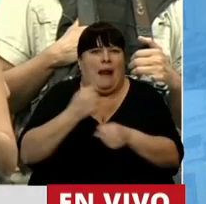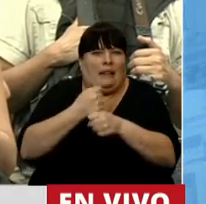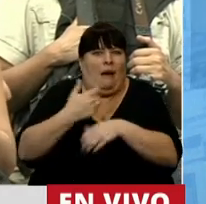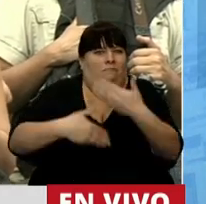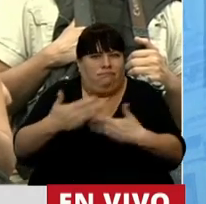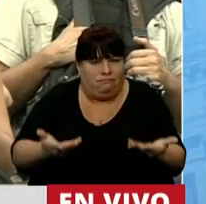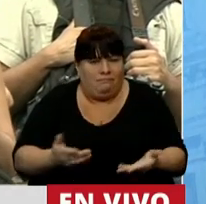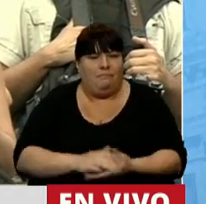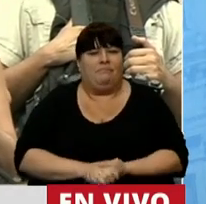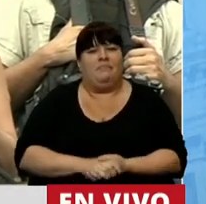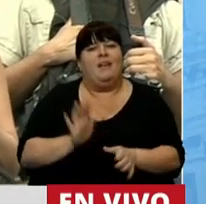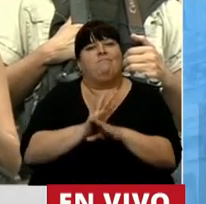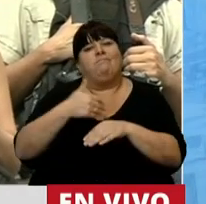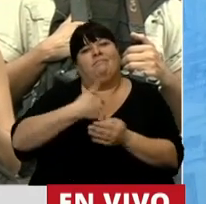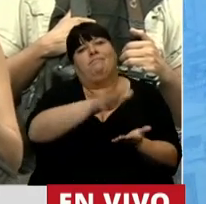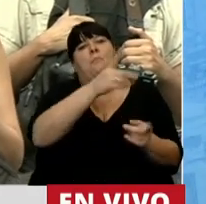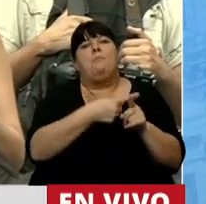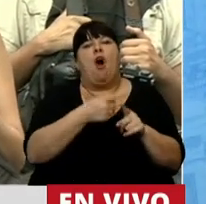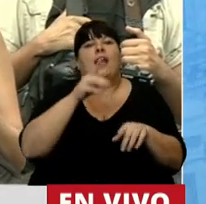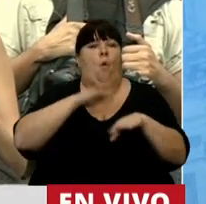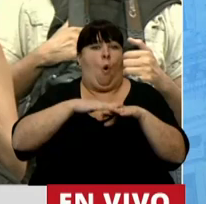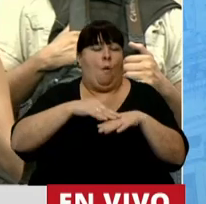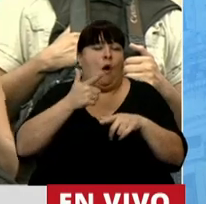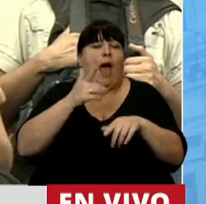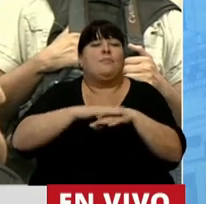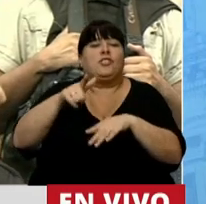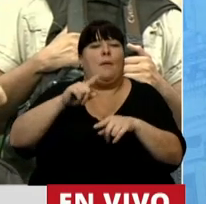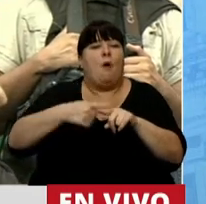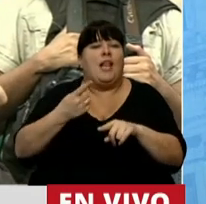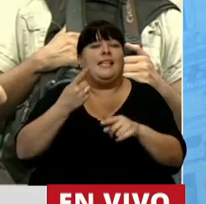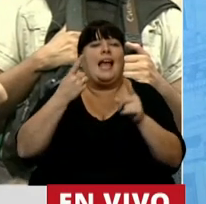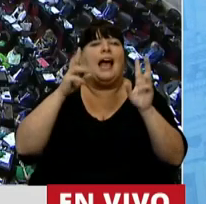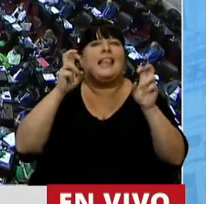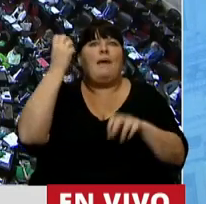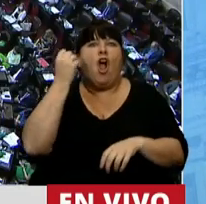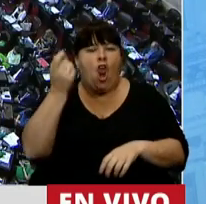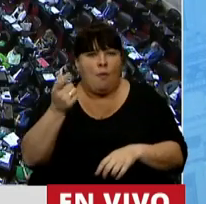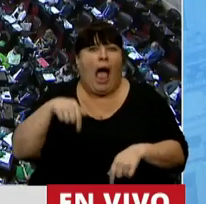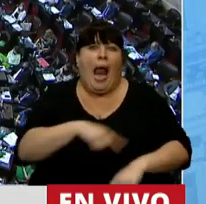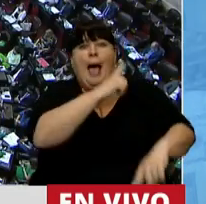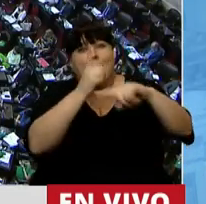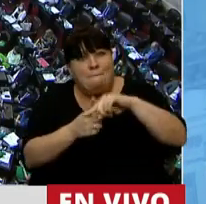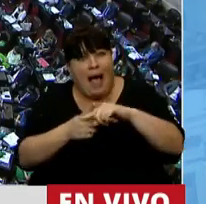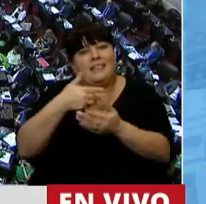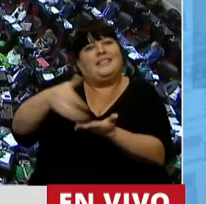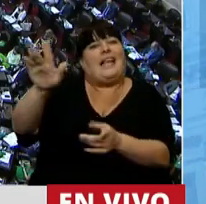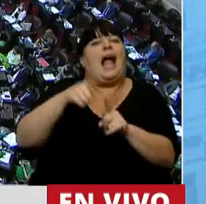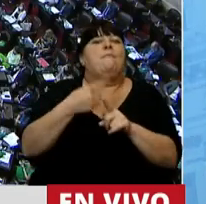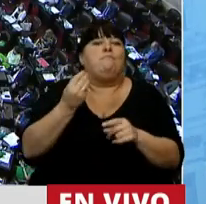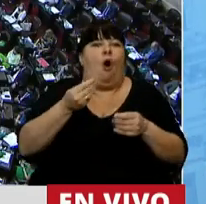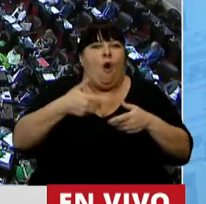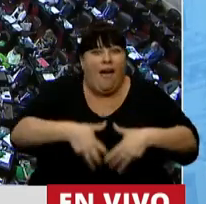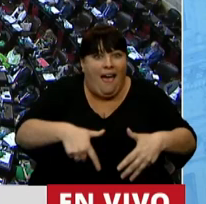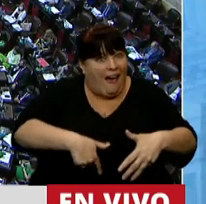A los descartados por la impericia política en materia económica, ahora le vamos a sumar los descartados desde el